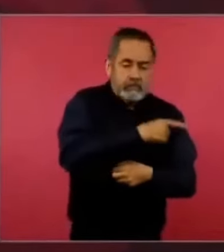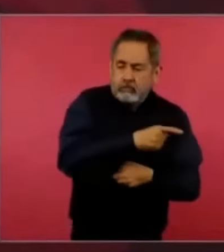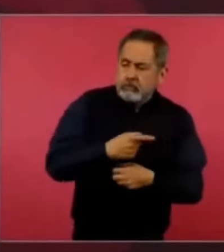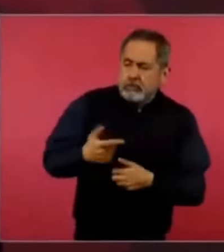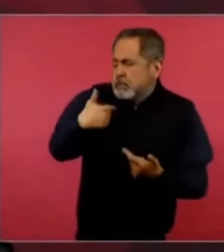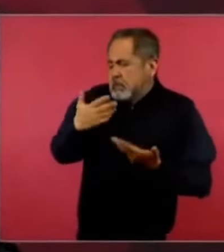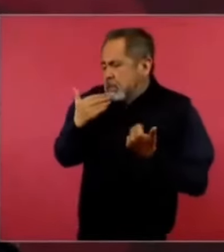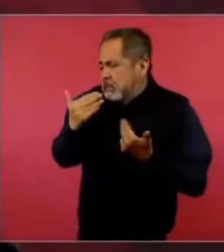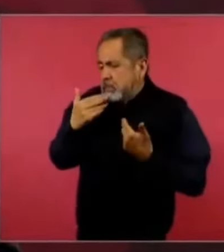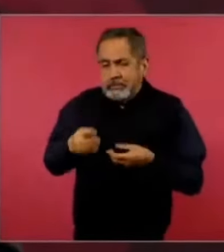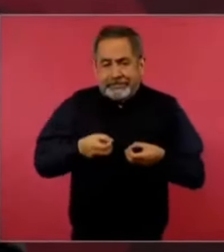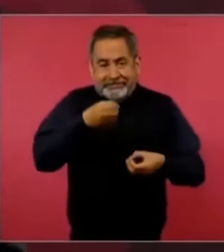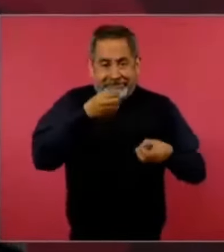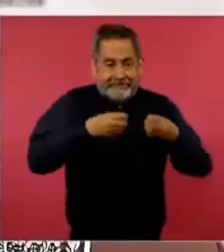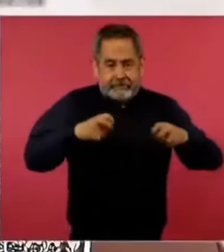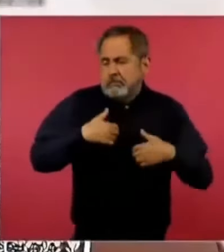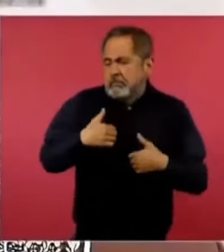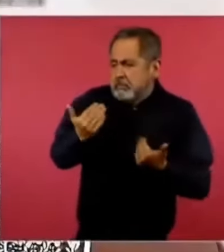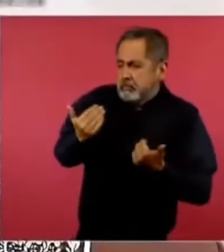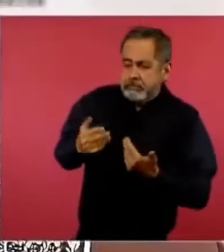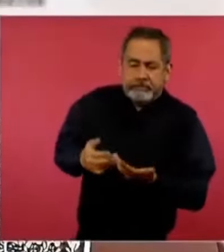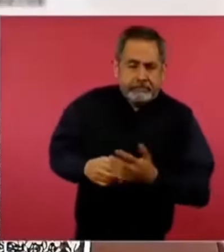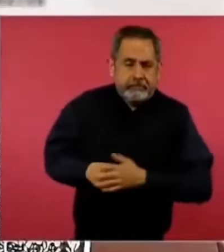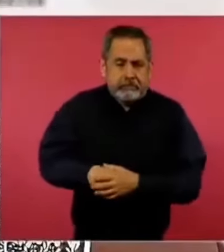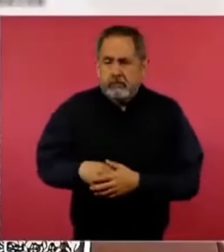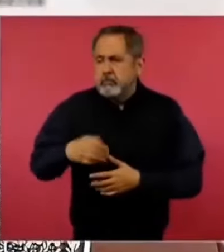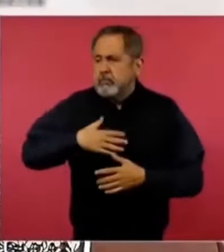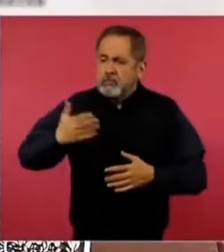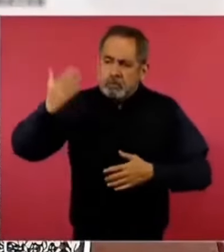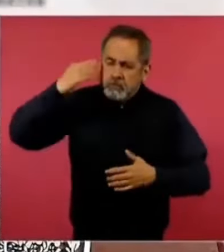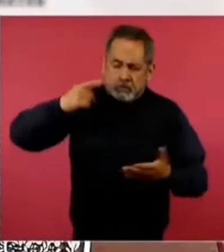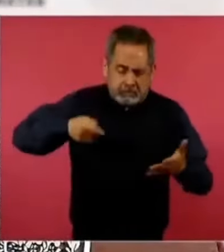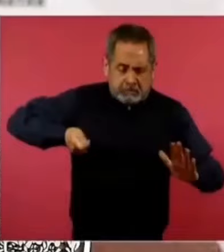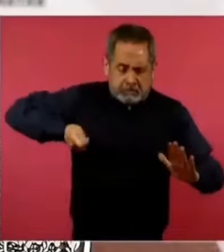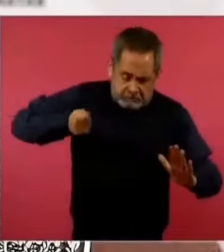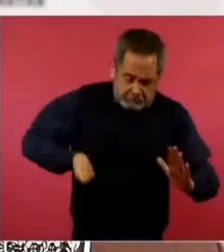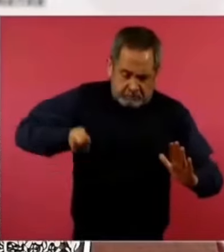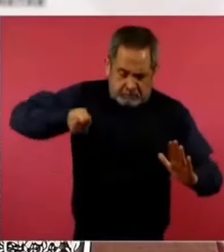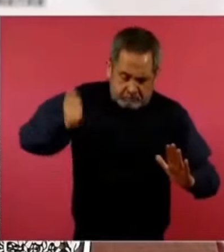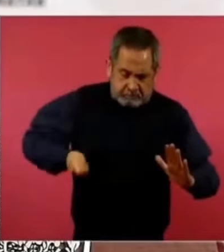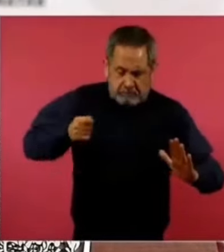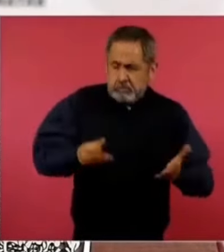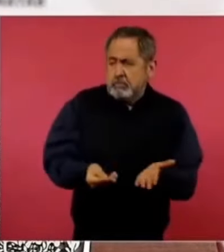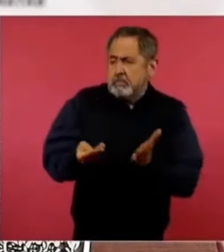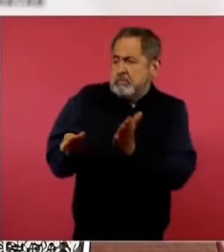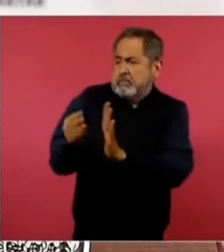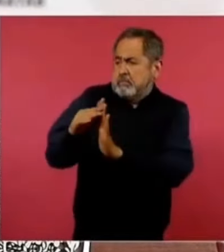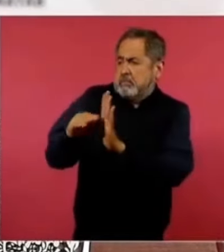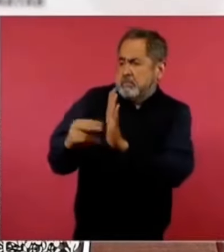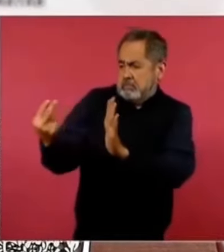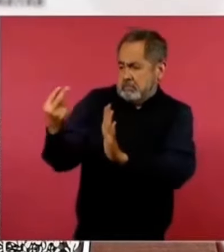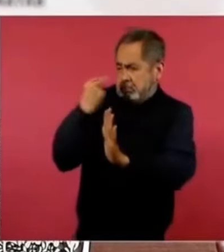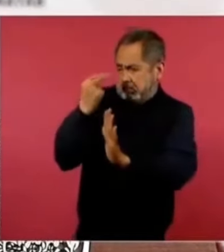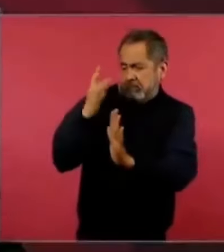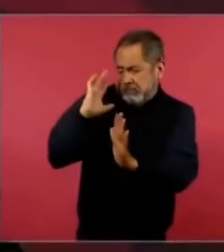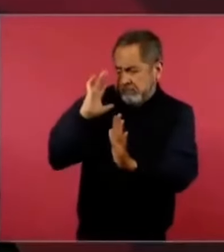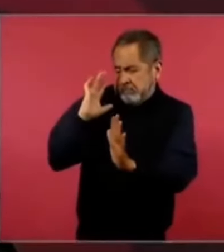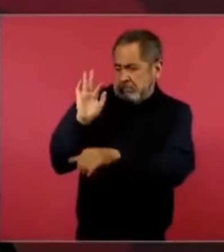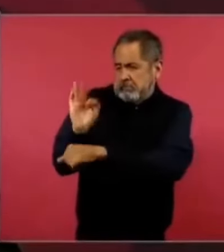Y me ha tocado resolver estos casos y